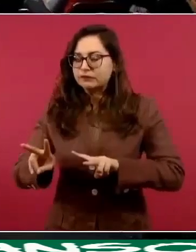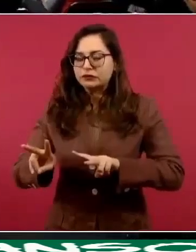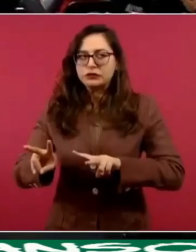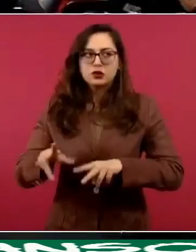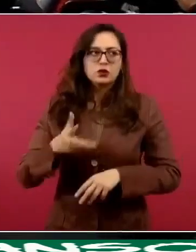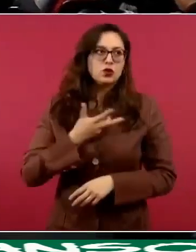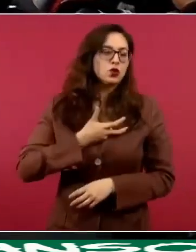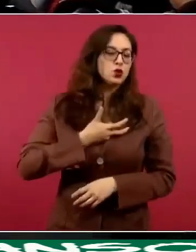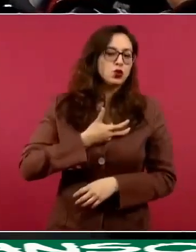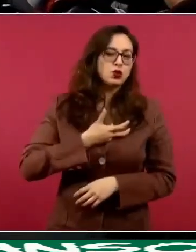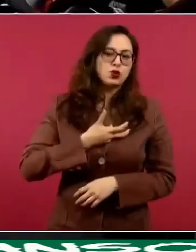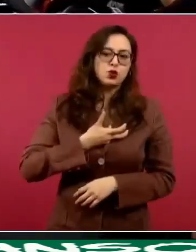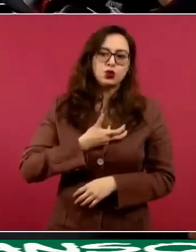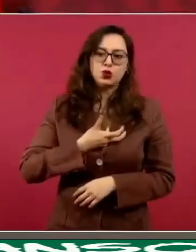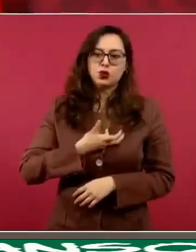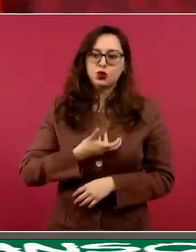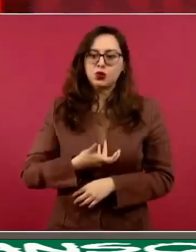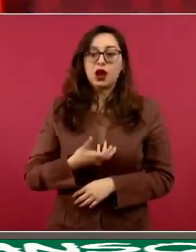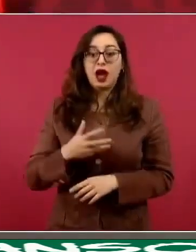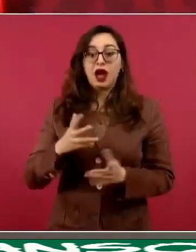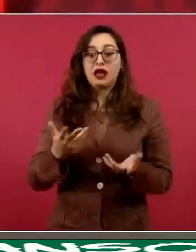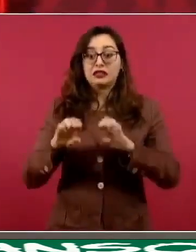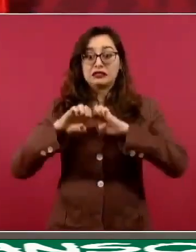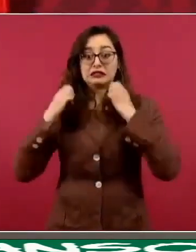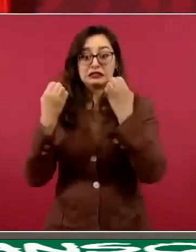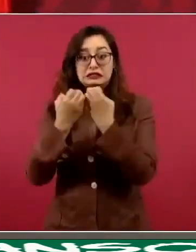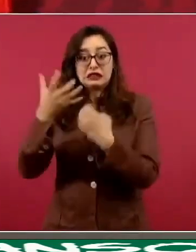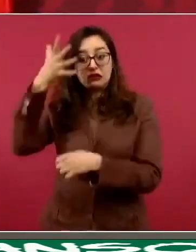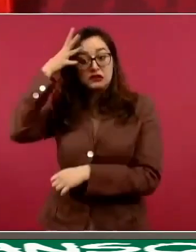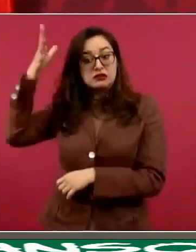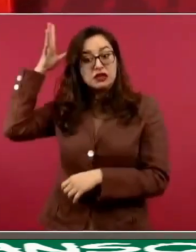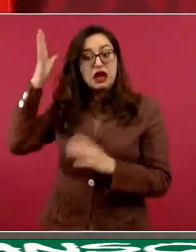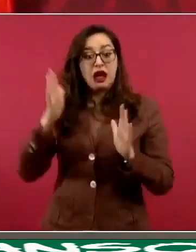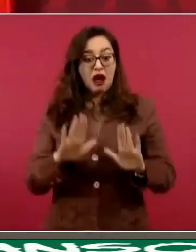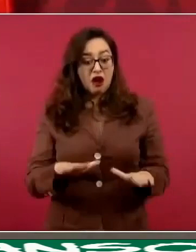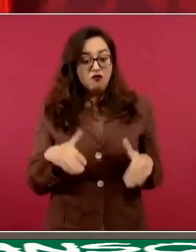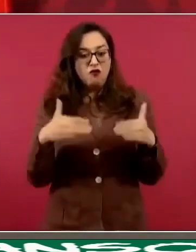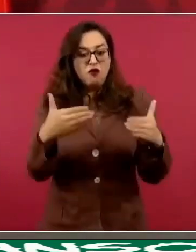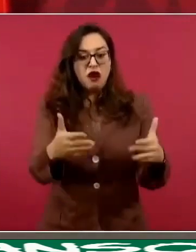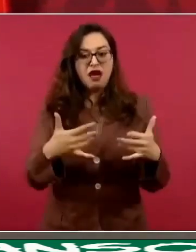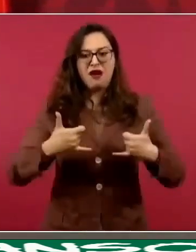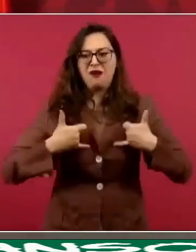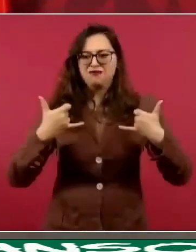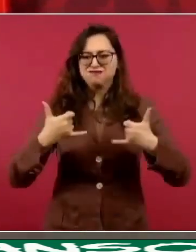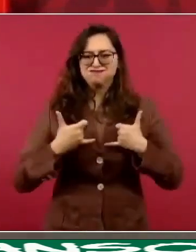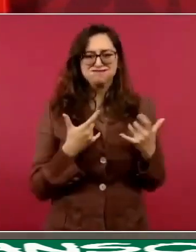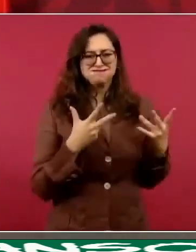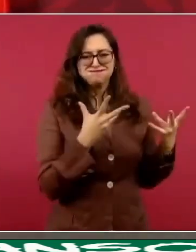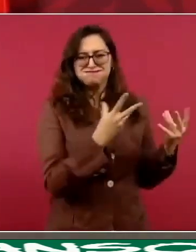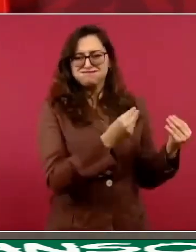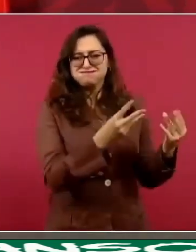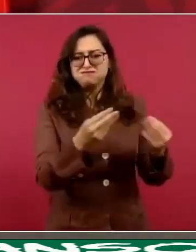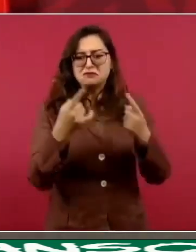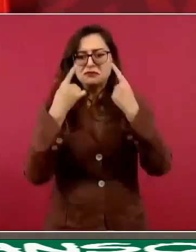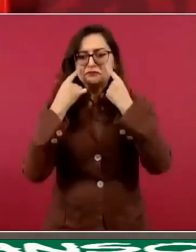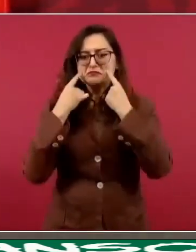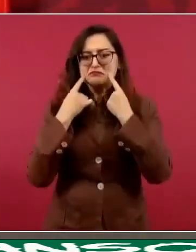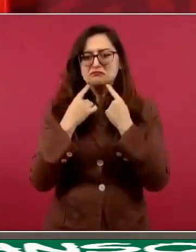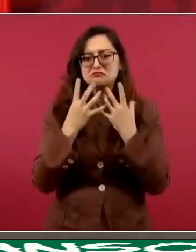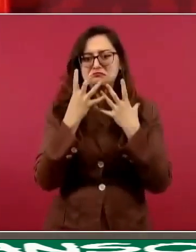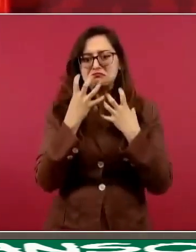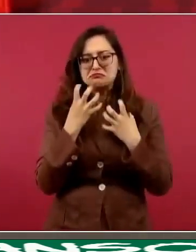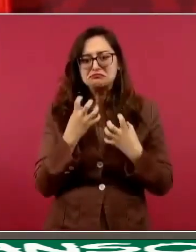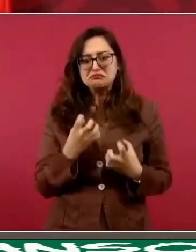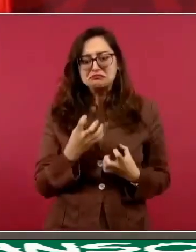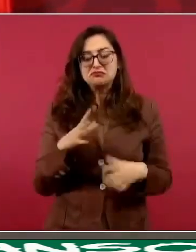triste, que no pudieron entrar porque les